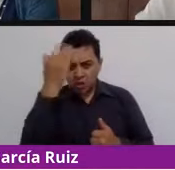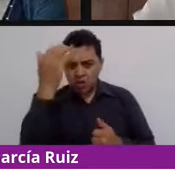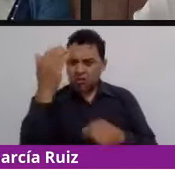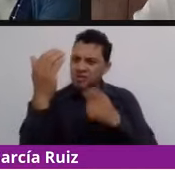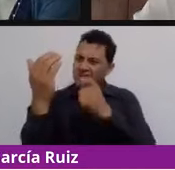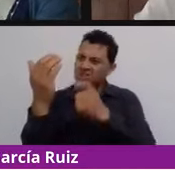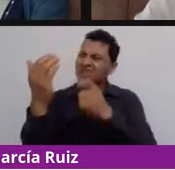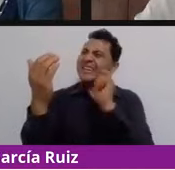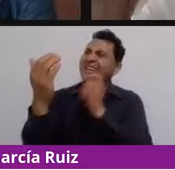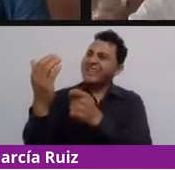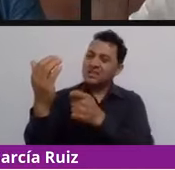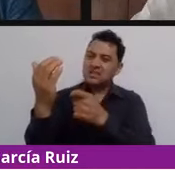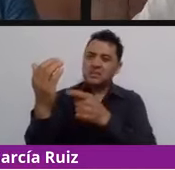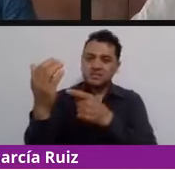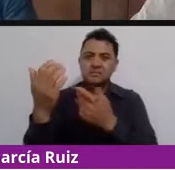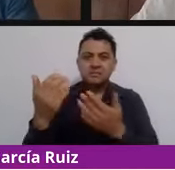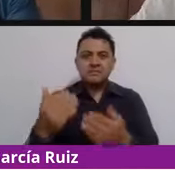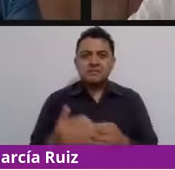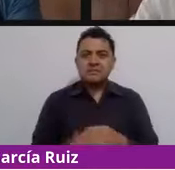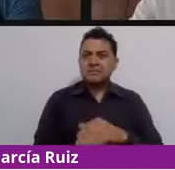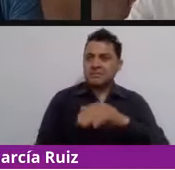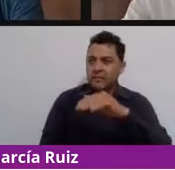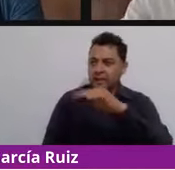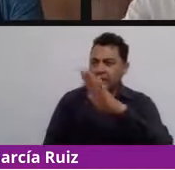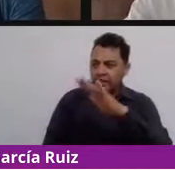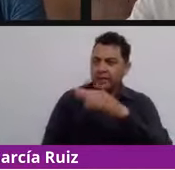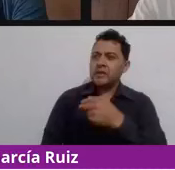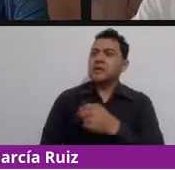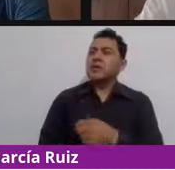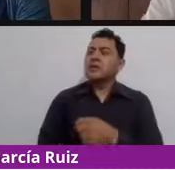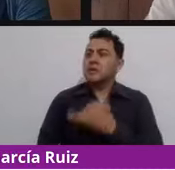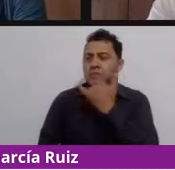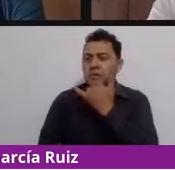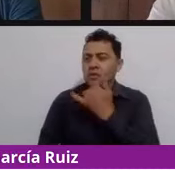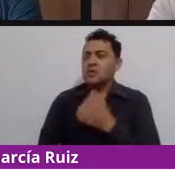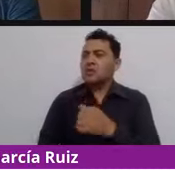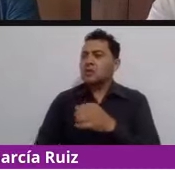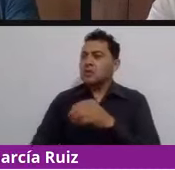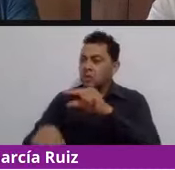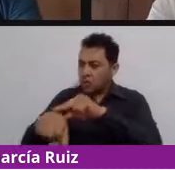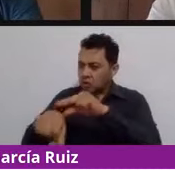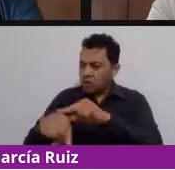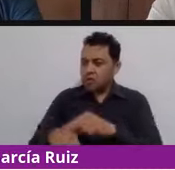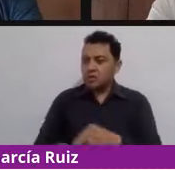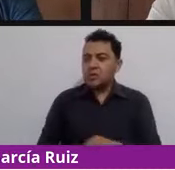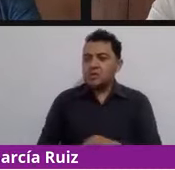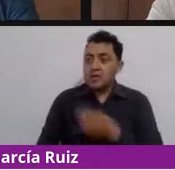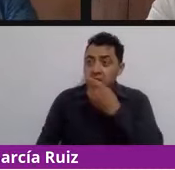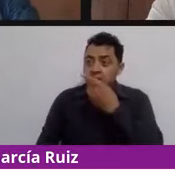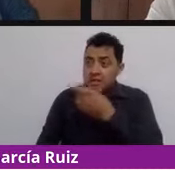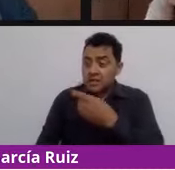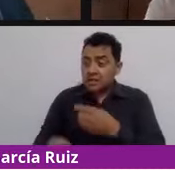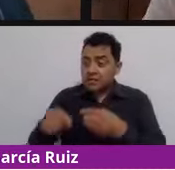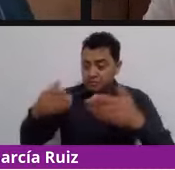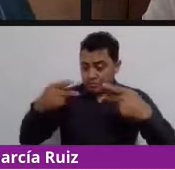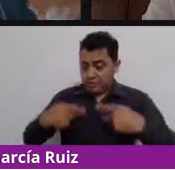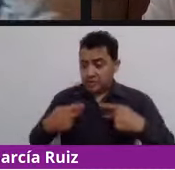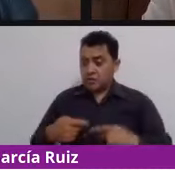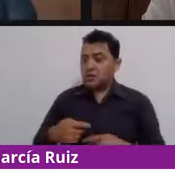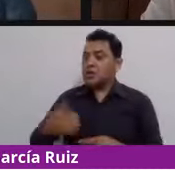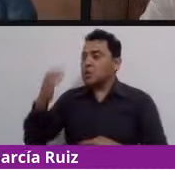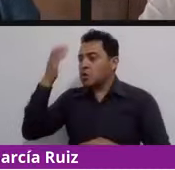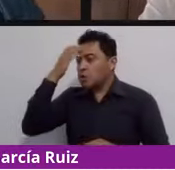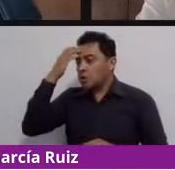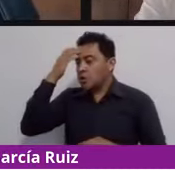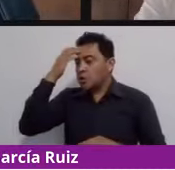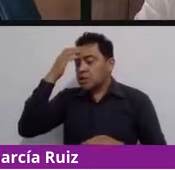nos encontramos de muchas personas. Oye, doctor, por ahí dicen que el que nada sabe, nada teme, doctor. Entonces, por eso es que nos